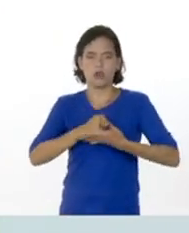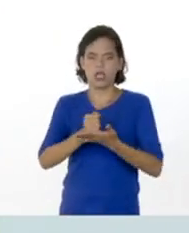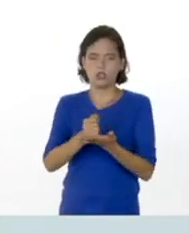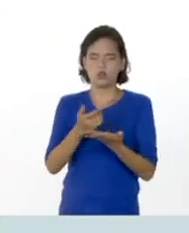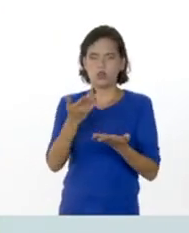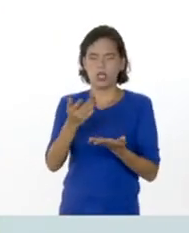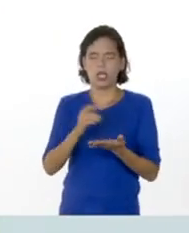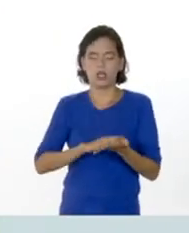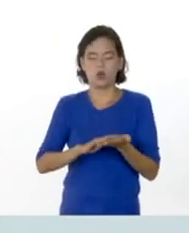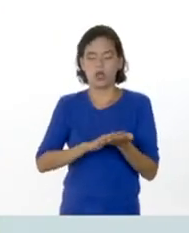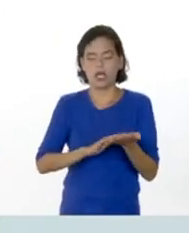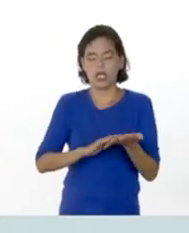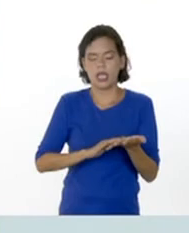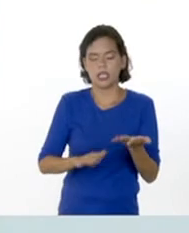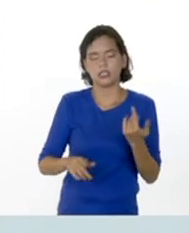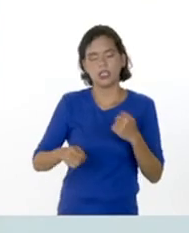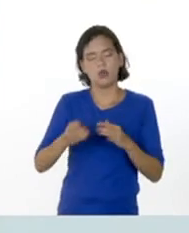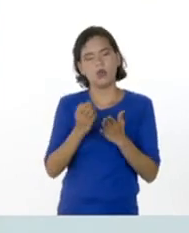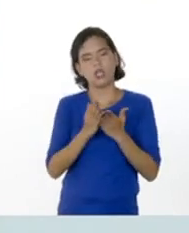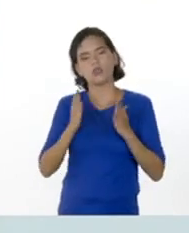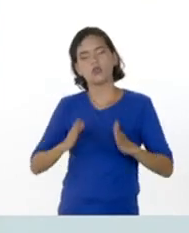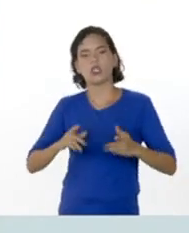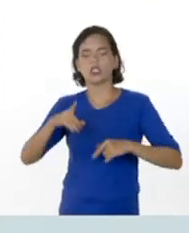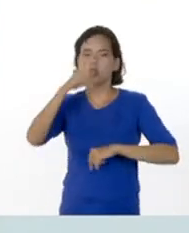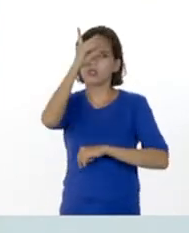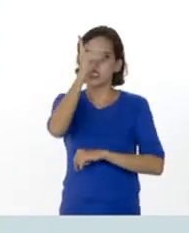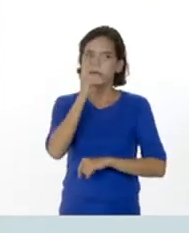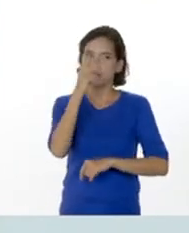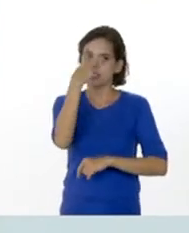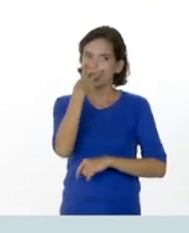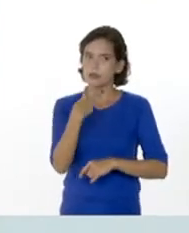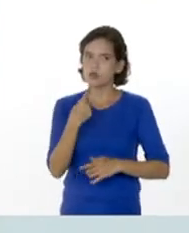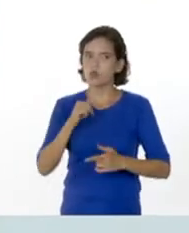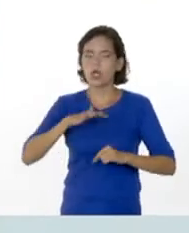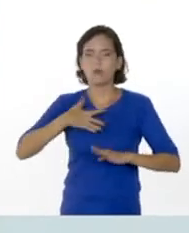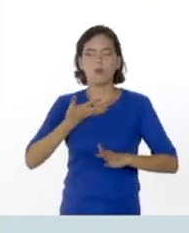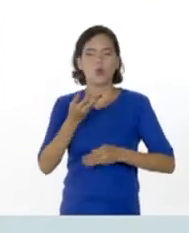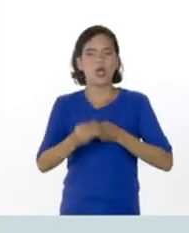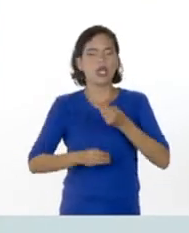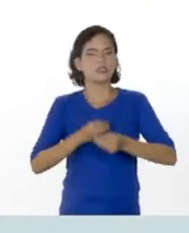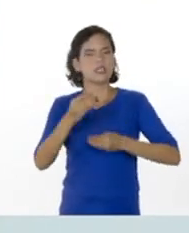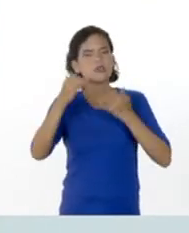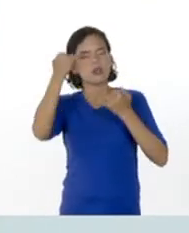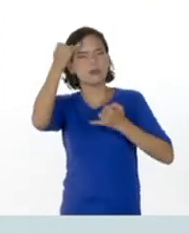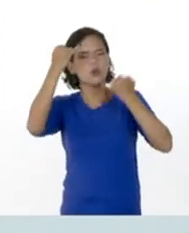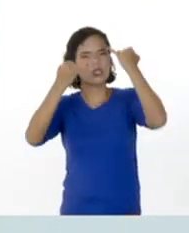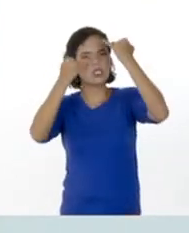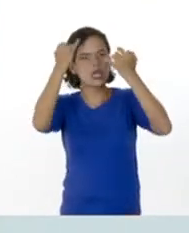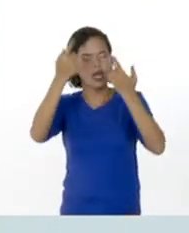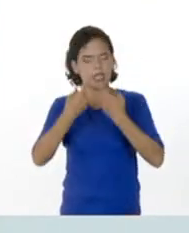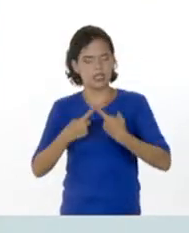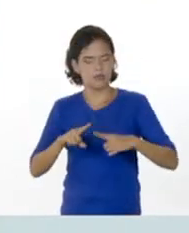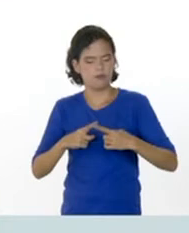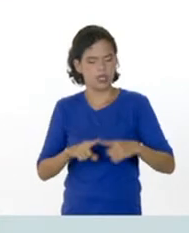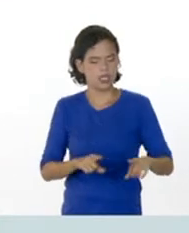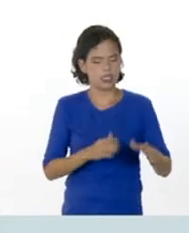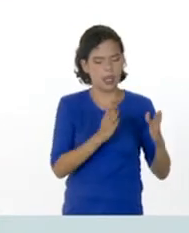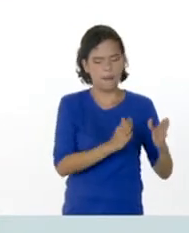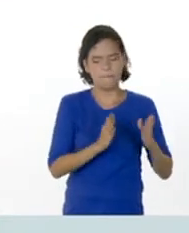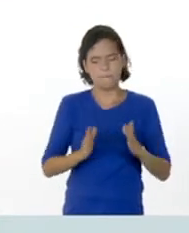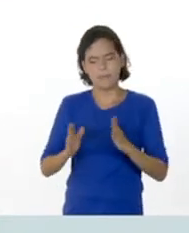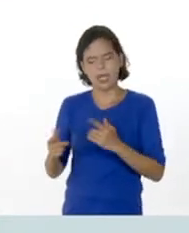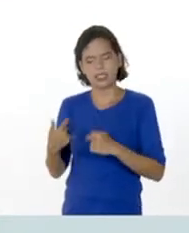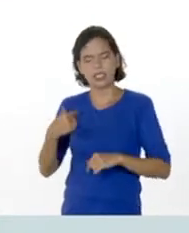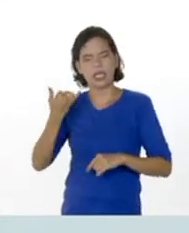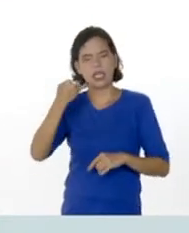través del rastreo el estudiante con deficiencias visuales pueda hacerse una mejor idea de las diferentes partes que se representan en esa